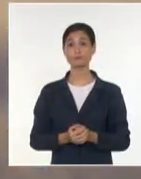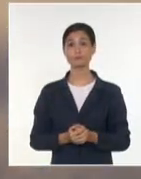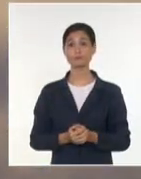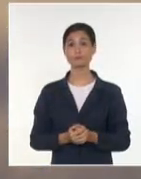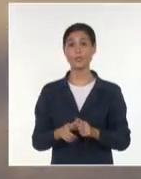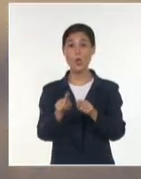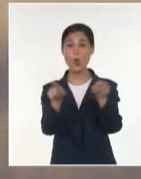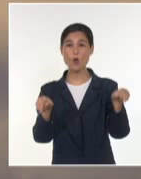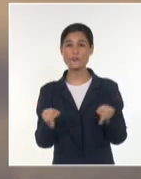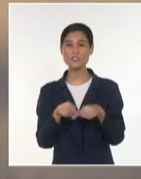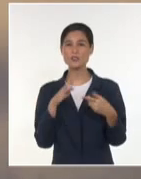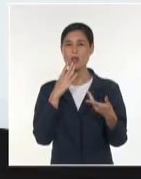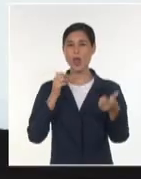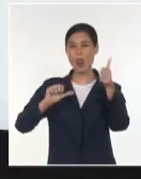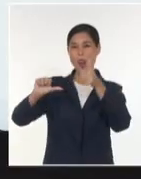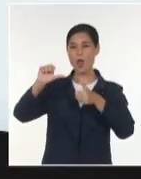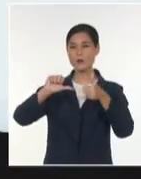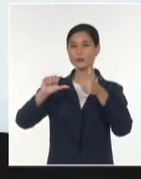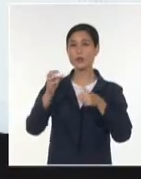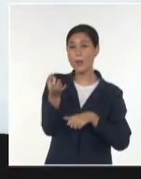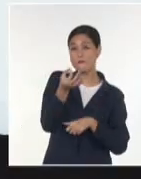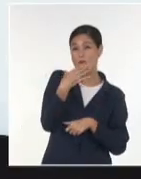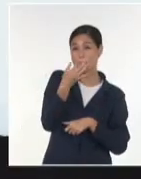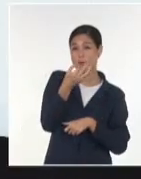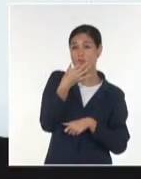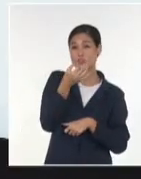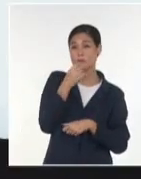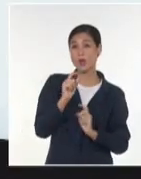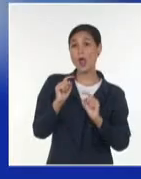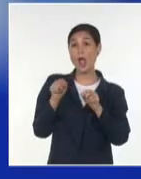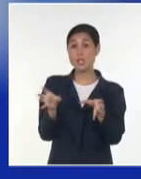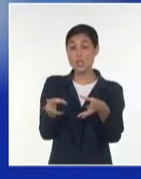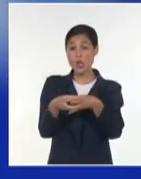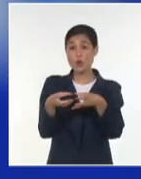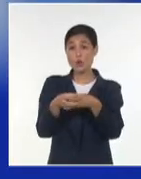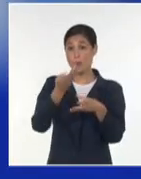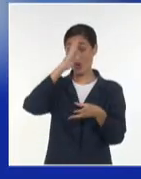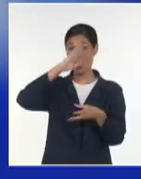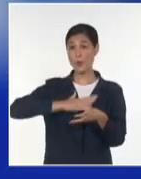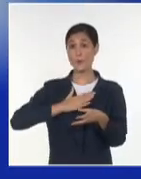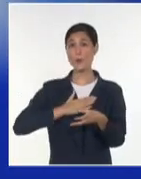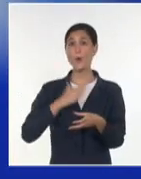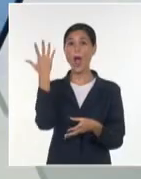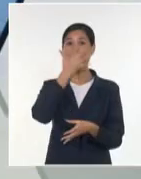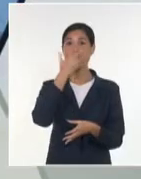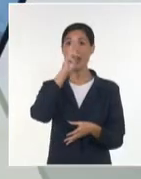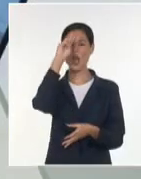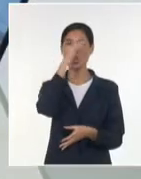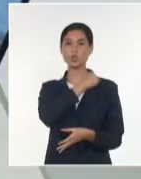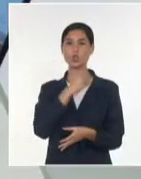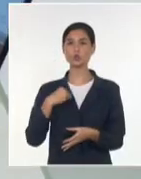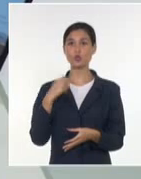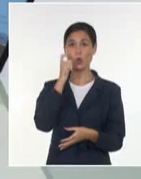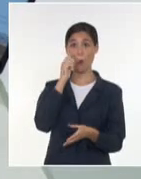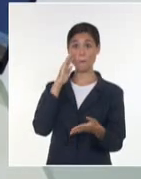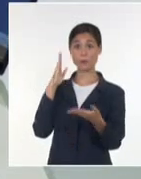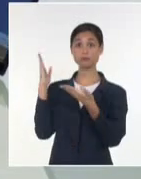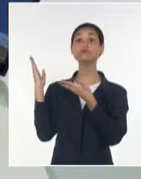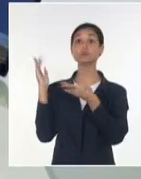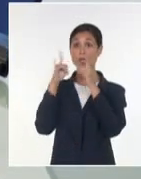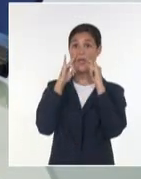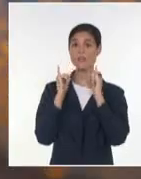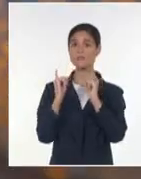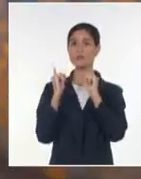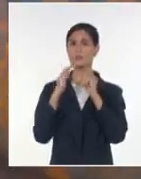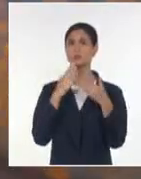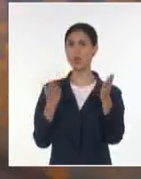Laboratorios Farmacéuticos AICA del grupo BioCuba Pharma, el doctor en ciencias Carlos Ramón López accede a información en tiempo